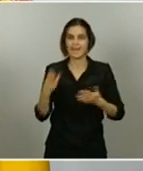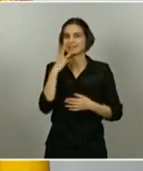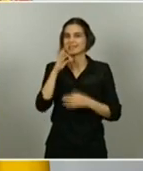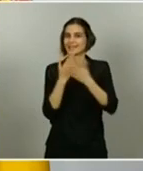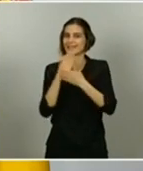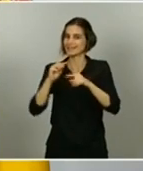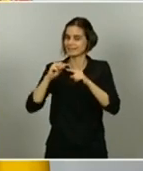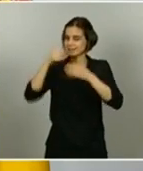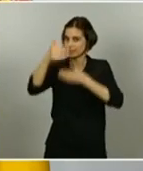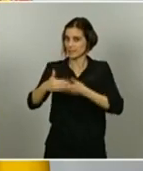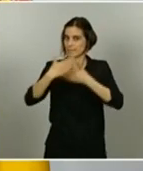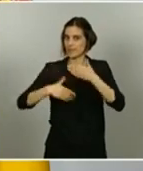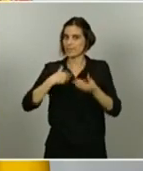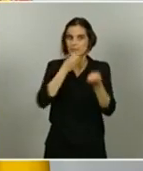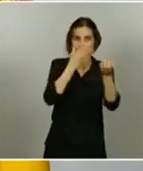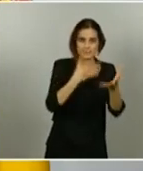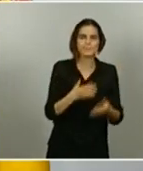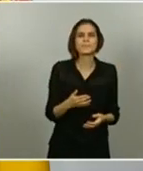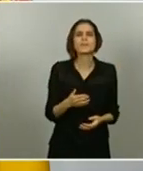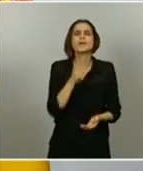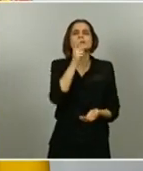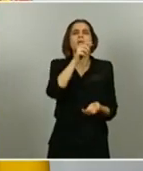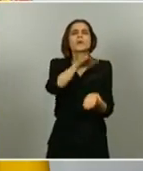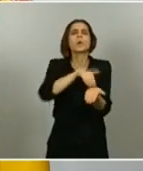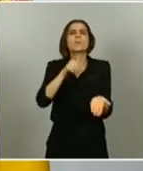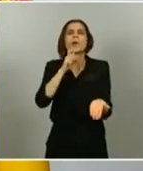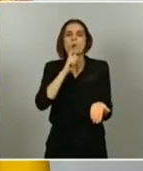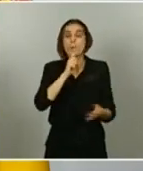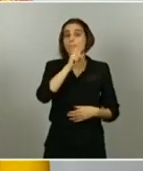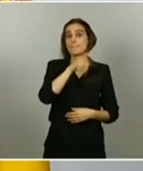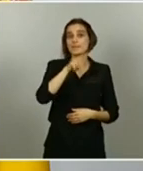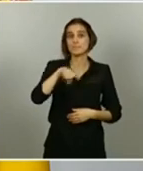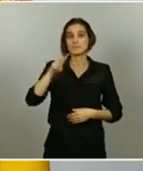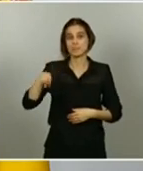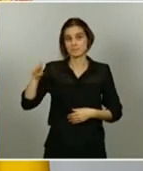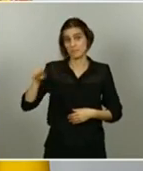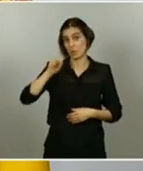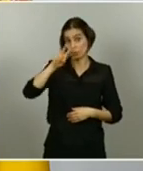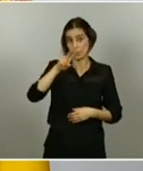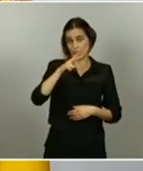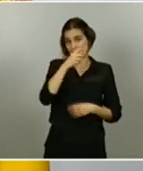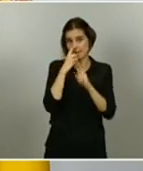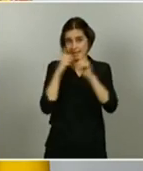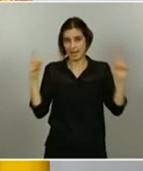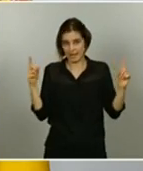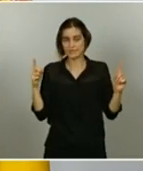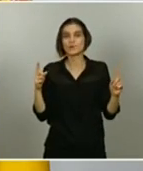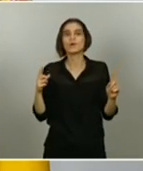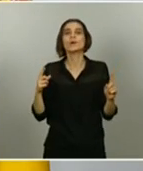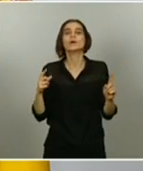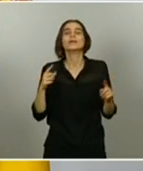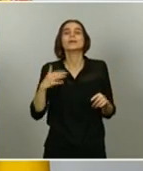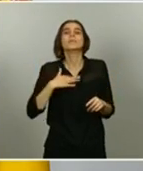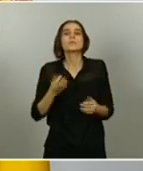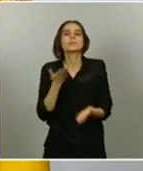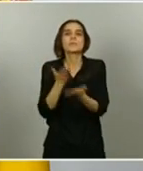mensualmente en 12 pagas y será efectivo mientras dure la situación de falta de ingresos del beneficiario. Se podrá solicitar desde el